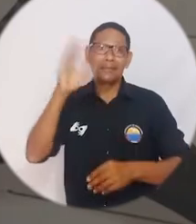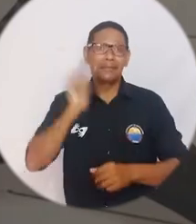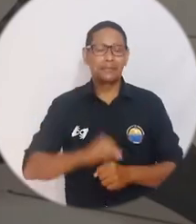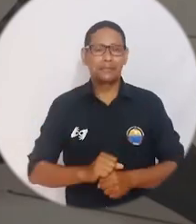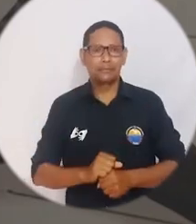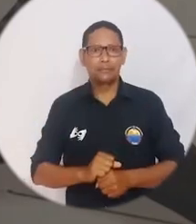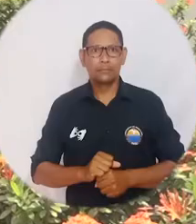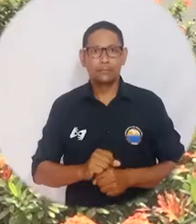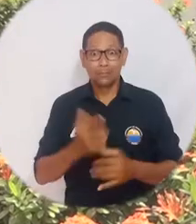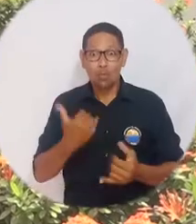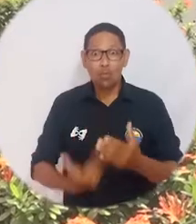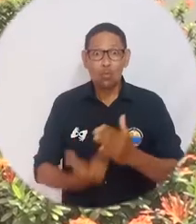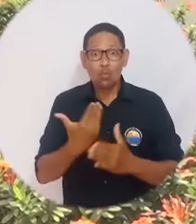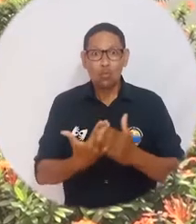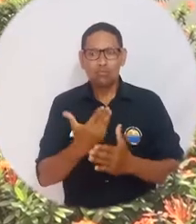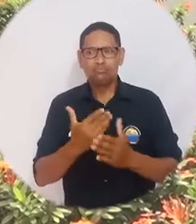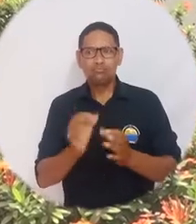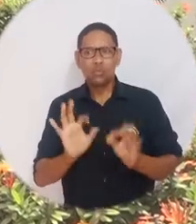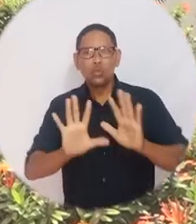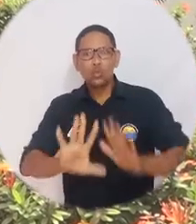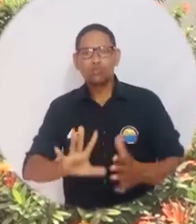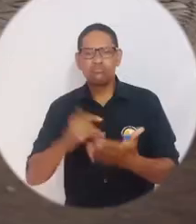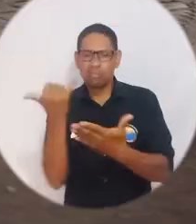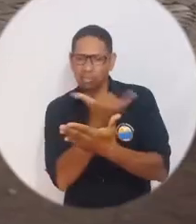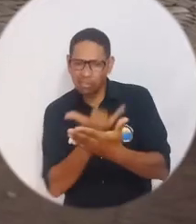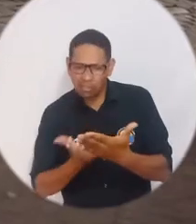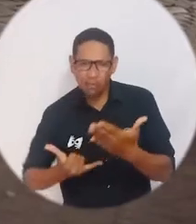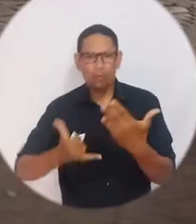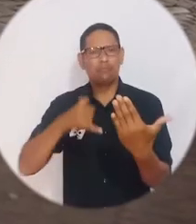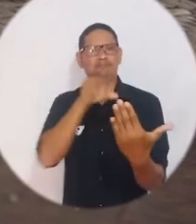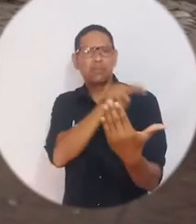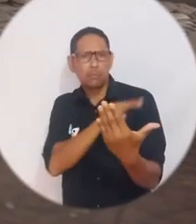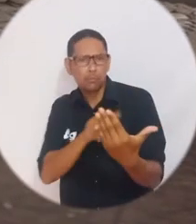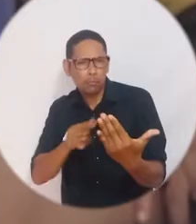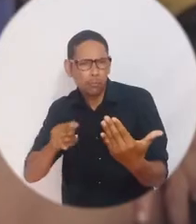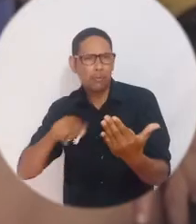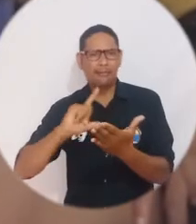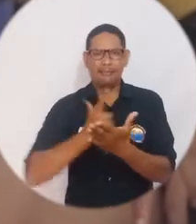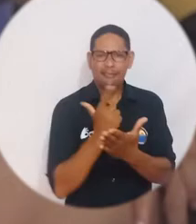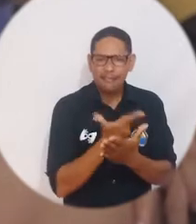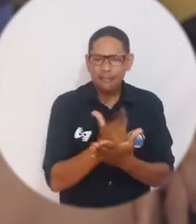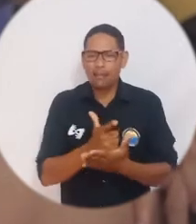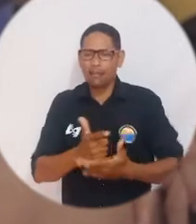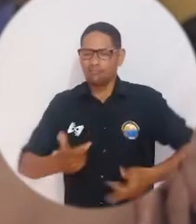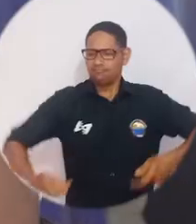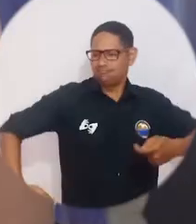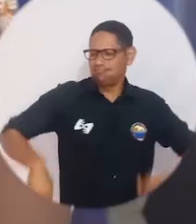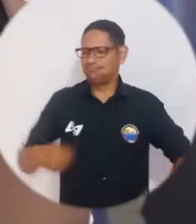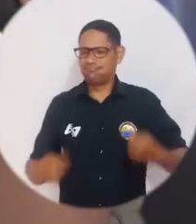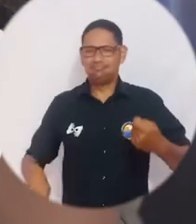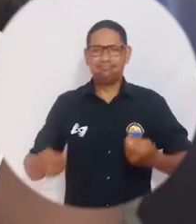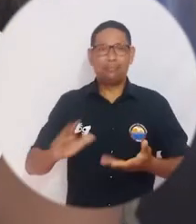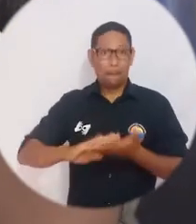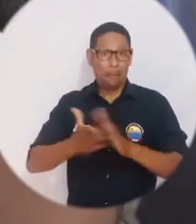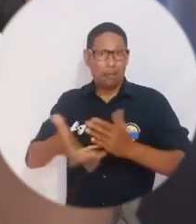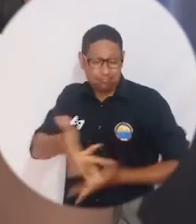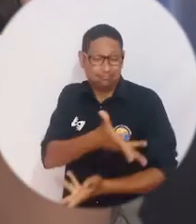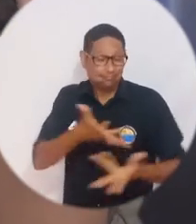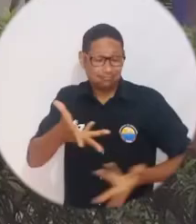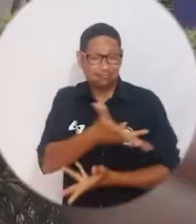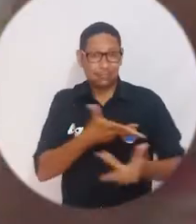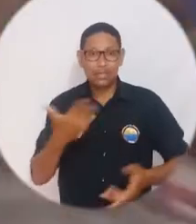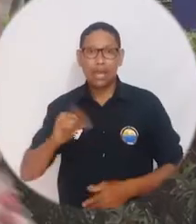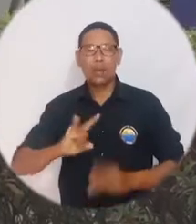una experiencia muy bonita. A través de esta iniciativa que apoya el dibujo, la literatura, la pintura, el teatro y la danza para la paz y la